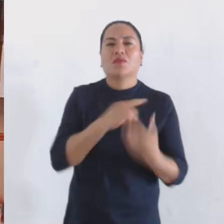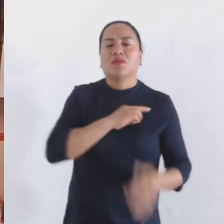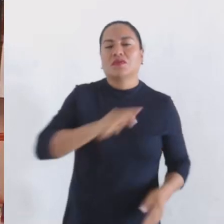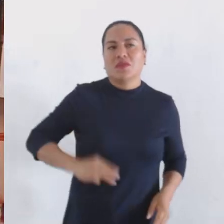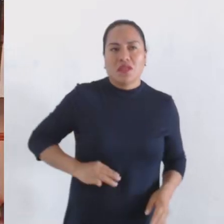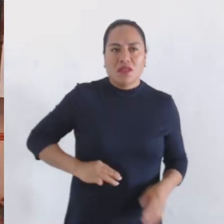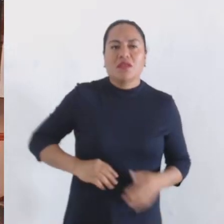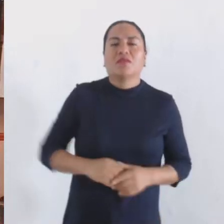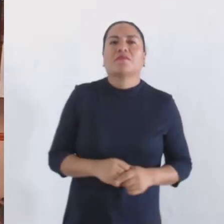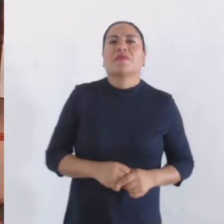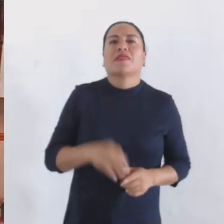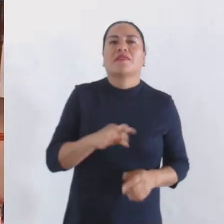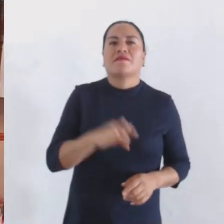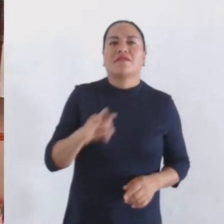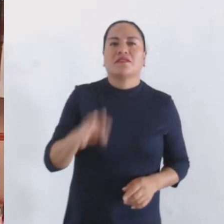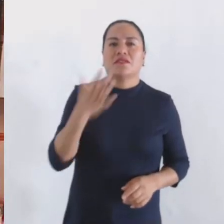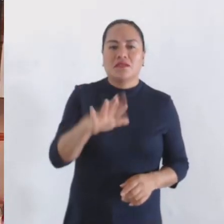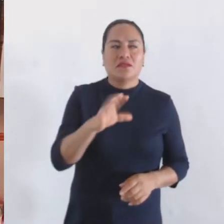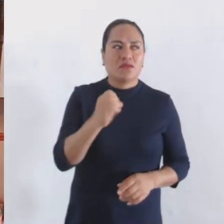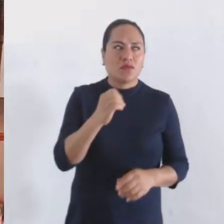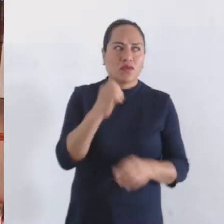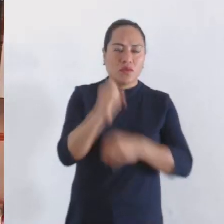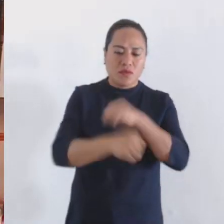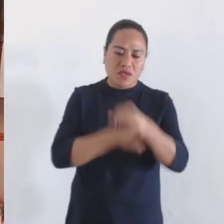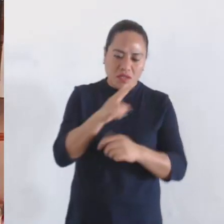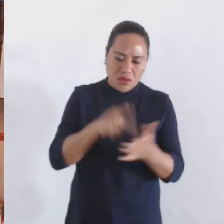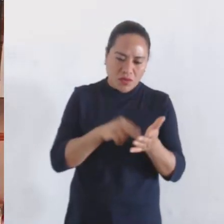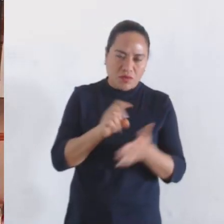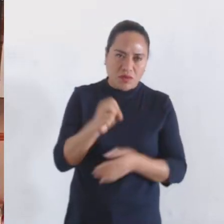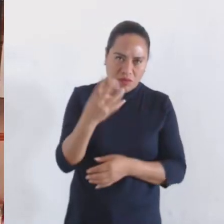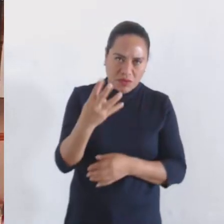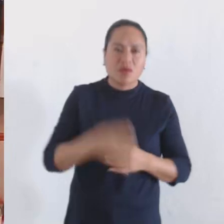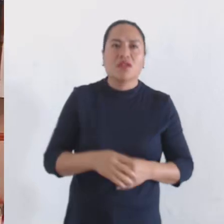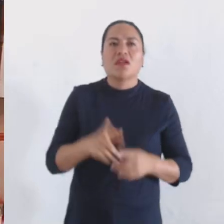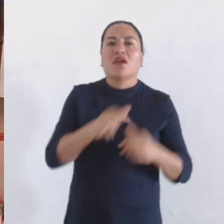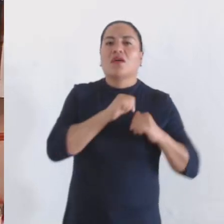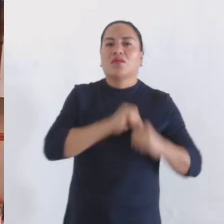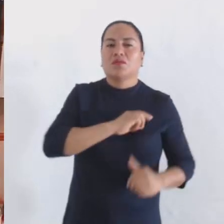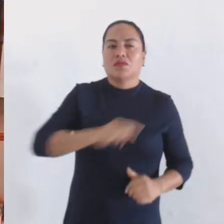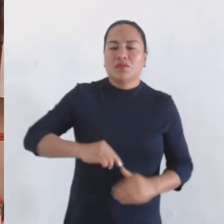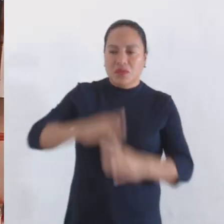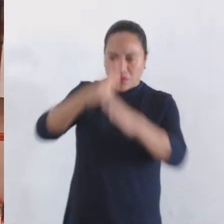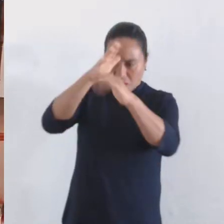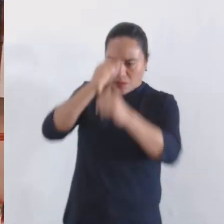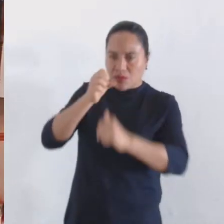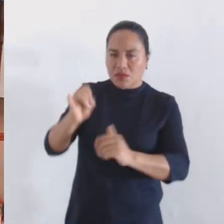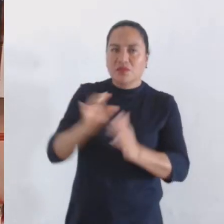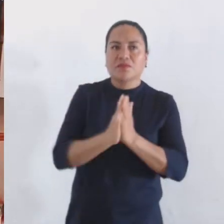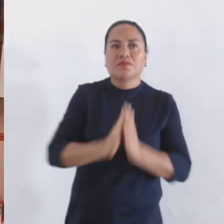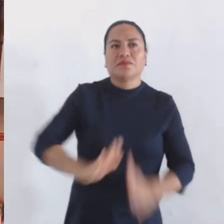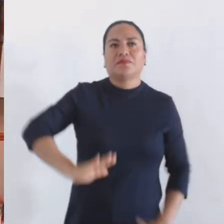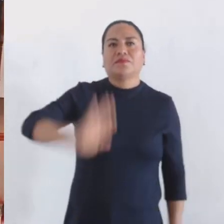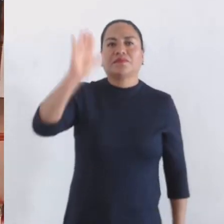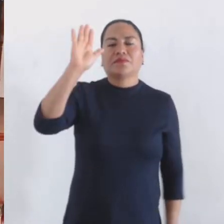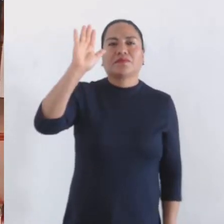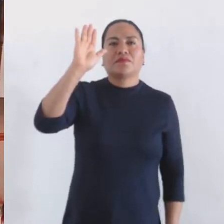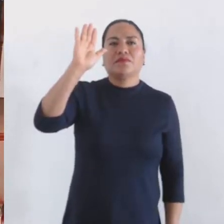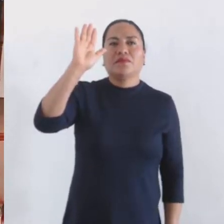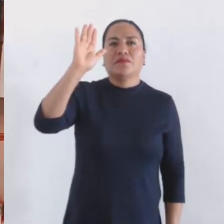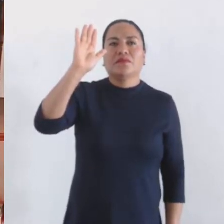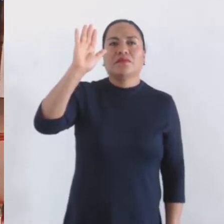ordinaria de Cabildo, de fecha 10 de octubre de 2024. Quienes estén a favor de la aprobación, sírvanse levantar la mano.